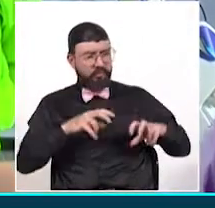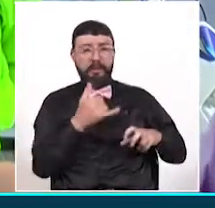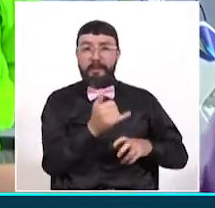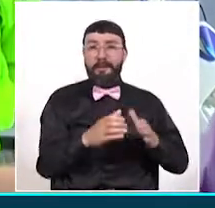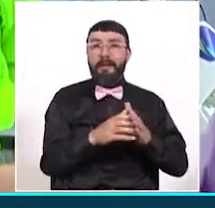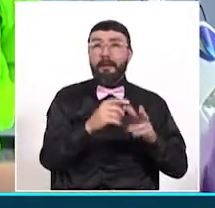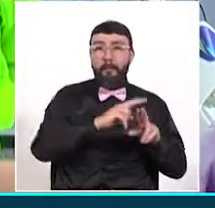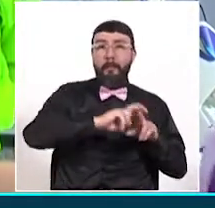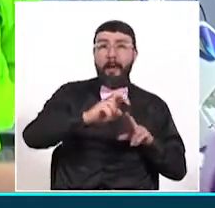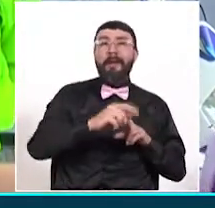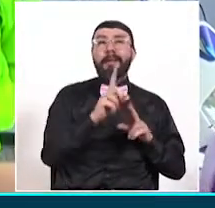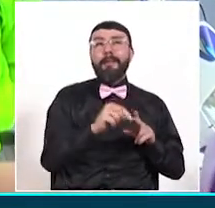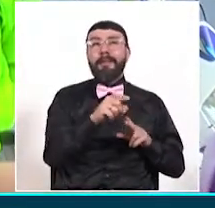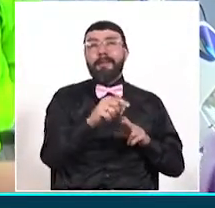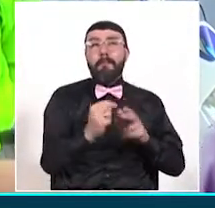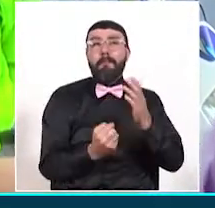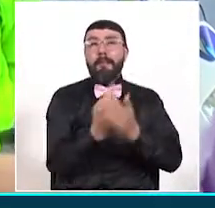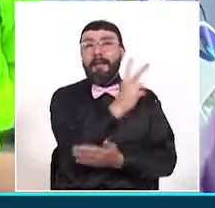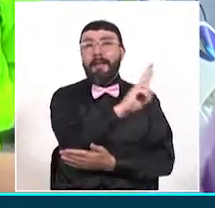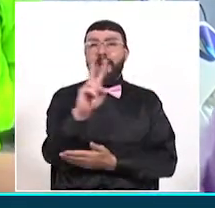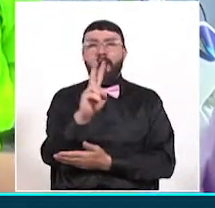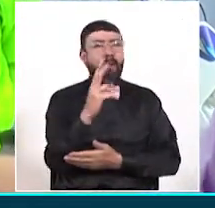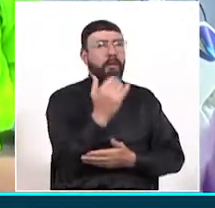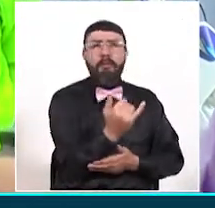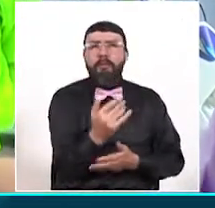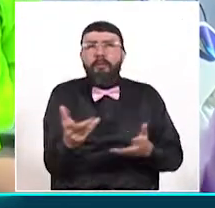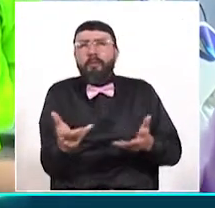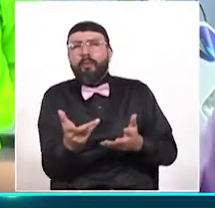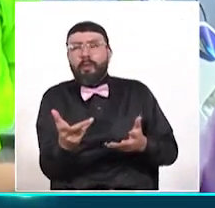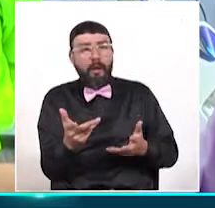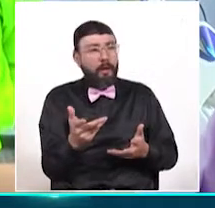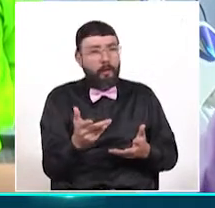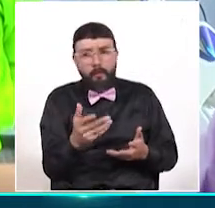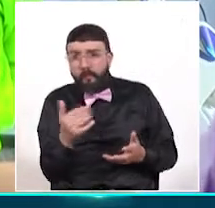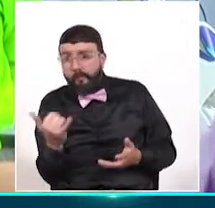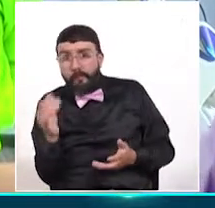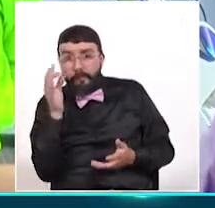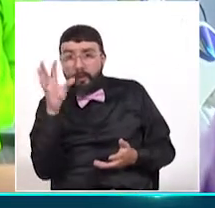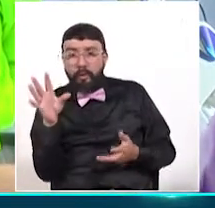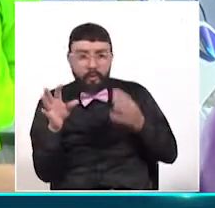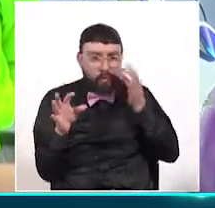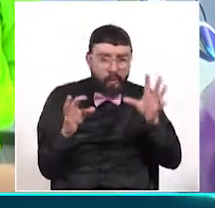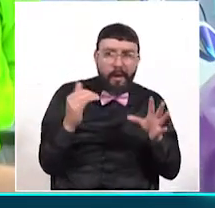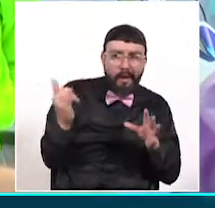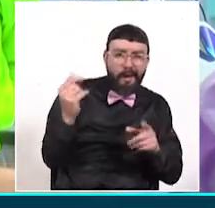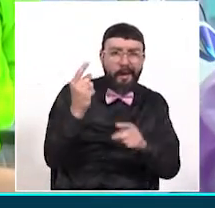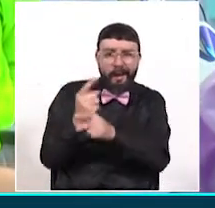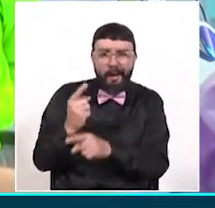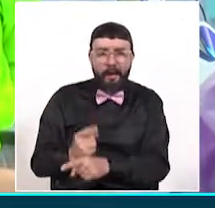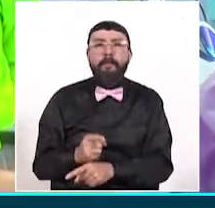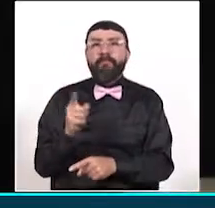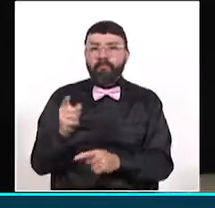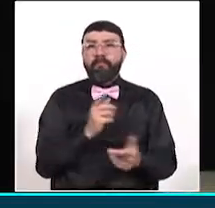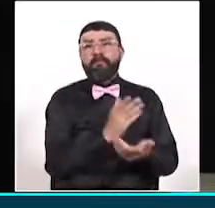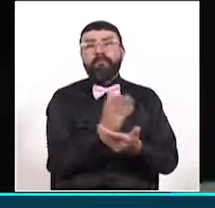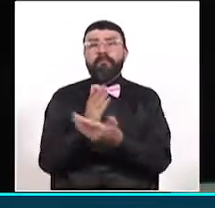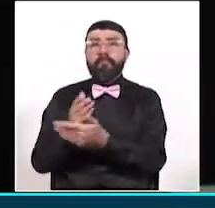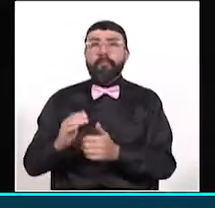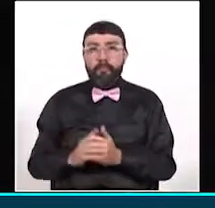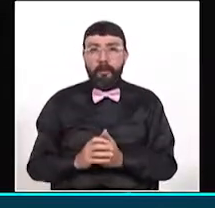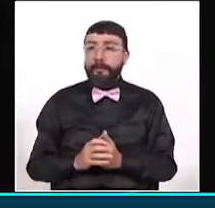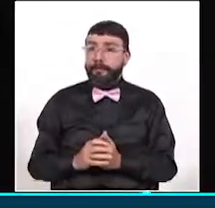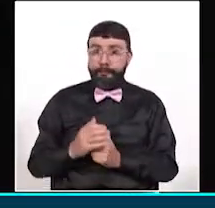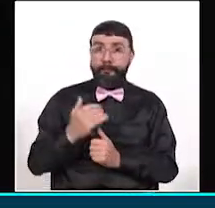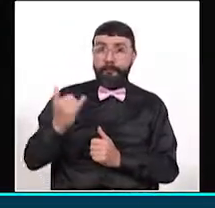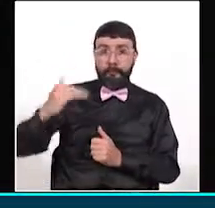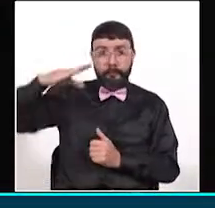Manizales y Villamaría para ubicar sitios o lugares donde posiblemente se esté cometiendo este delito. Y es que las